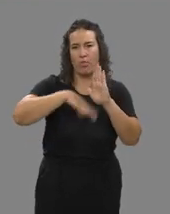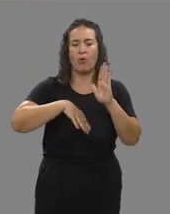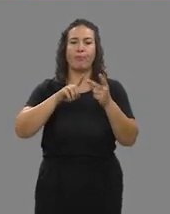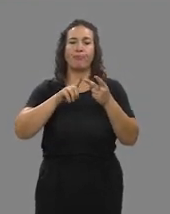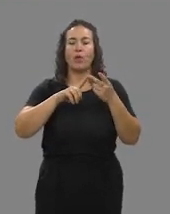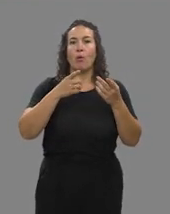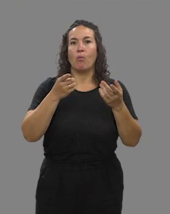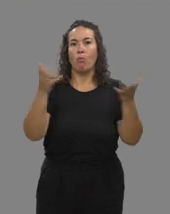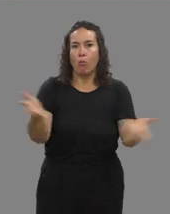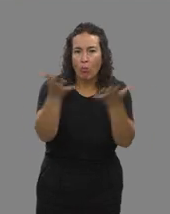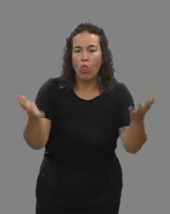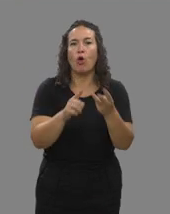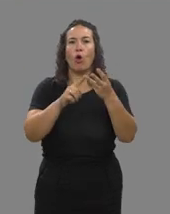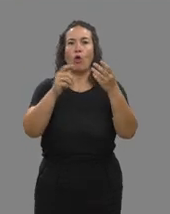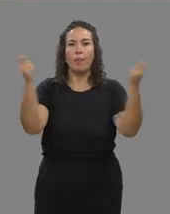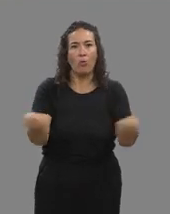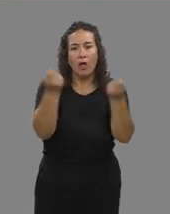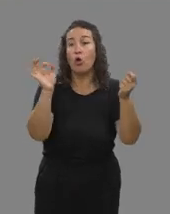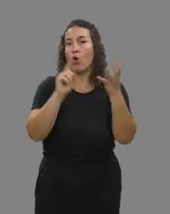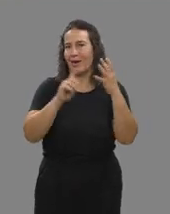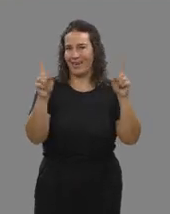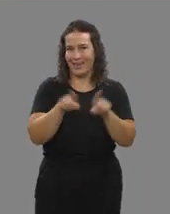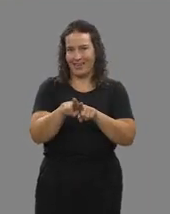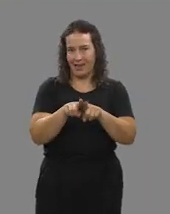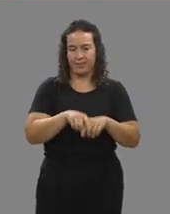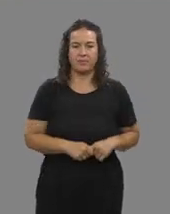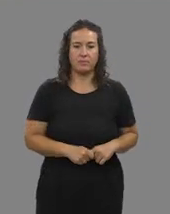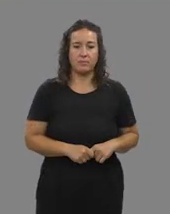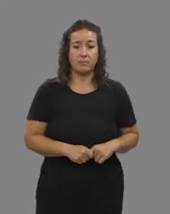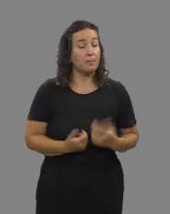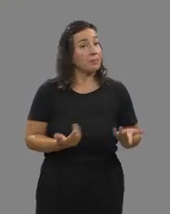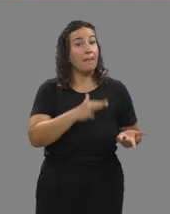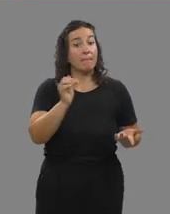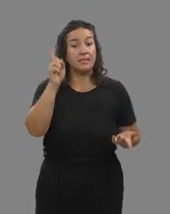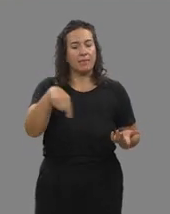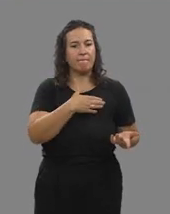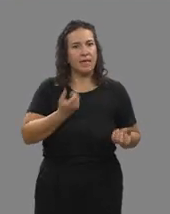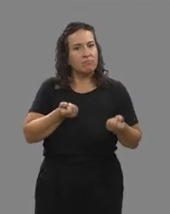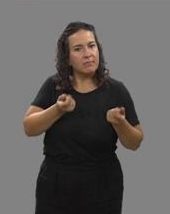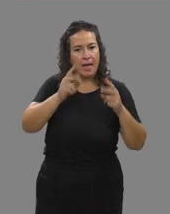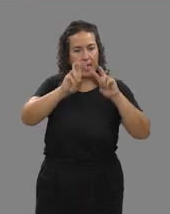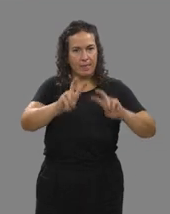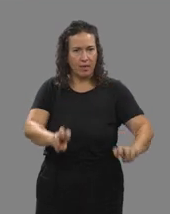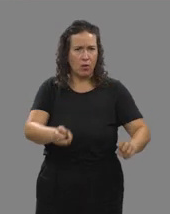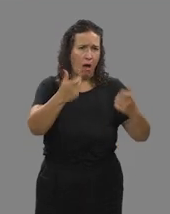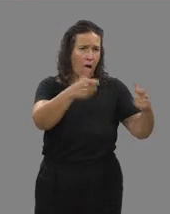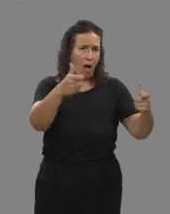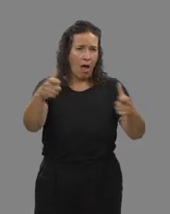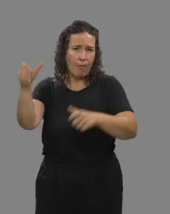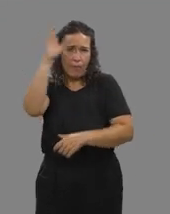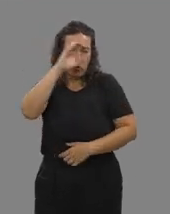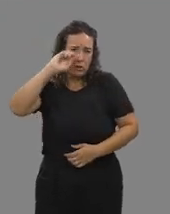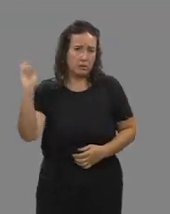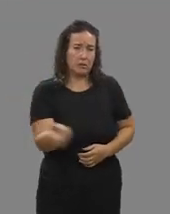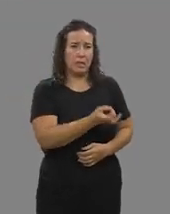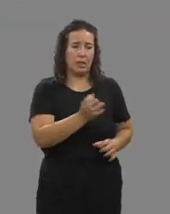programación, promoción, divulgación o crítica. Además, se pretende contribuir a la investigación en diversos